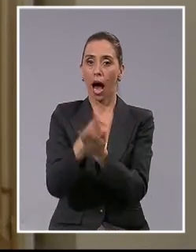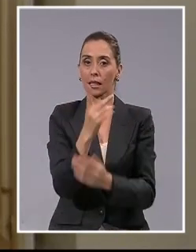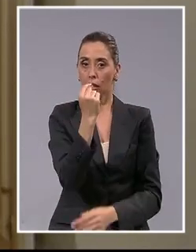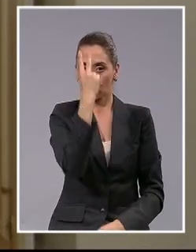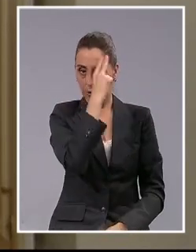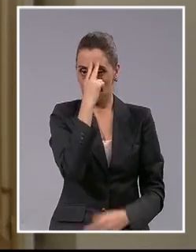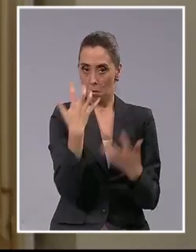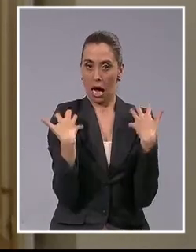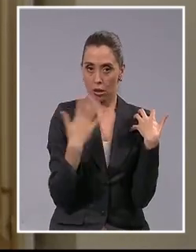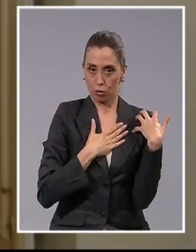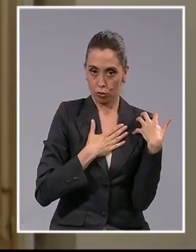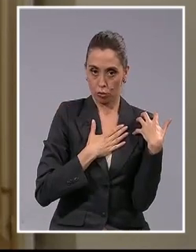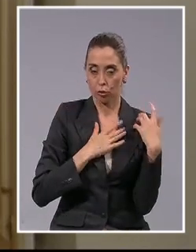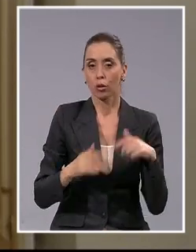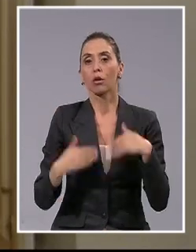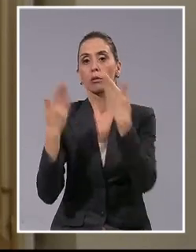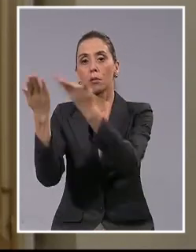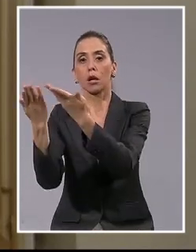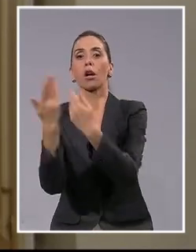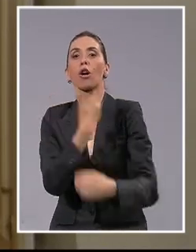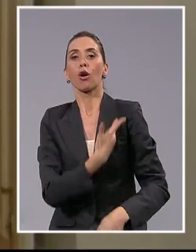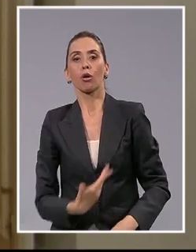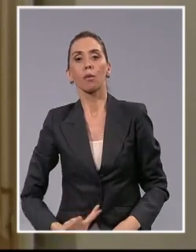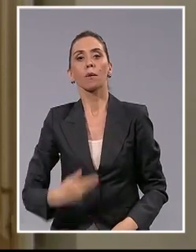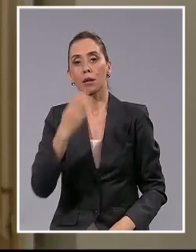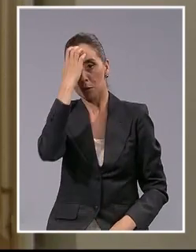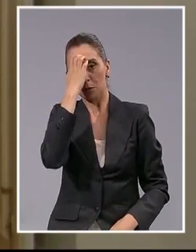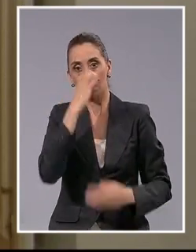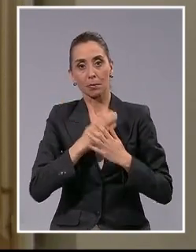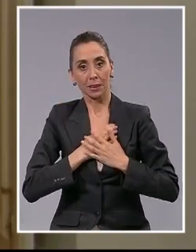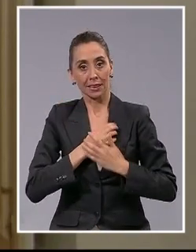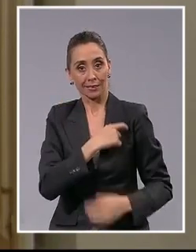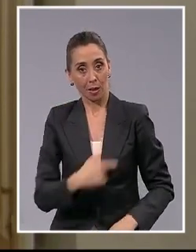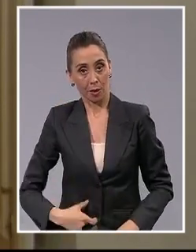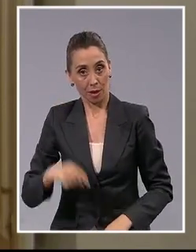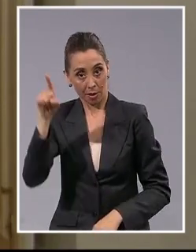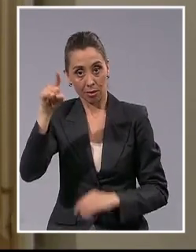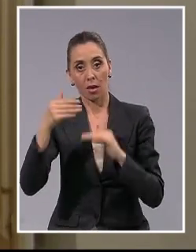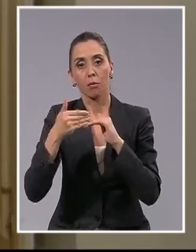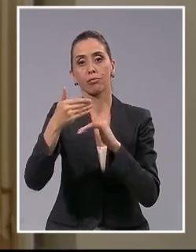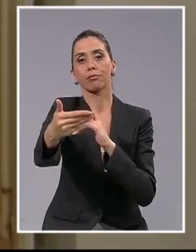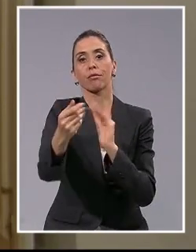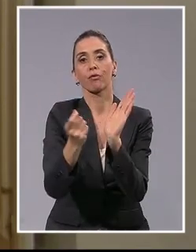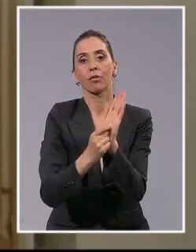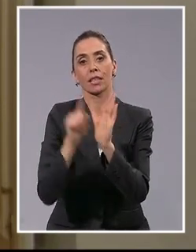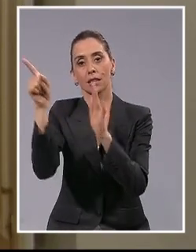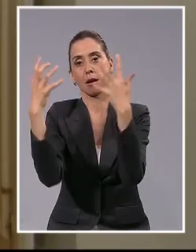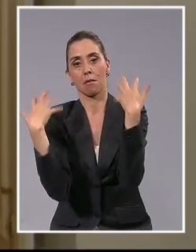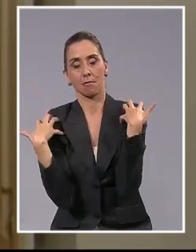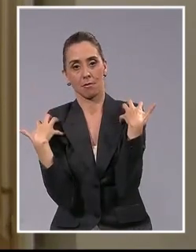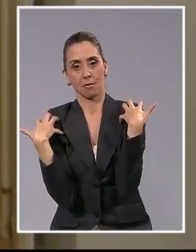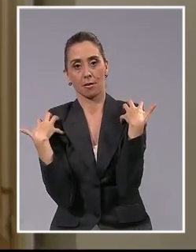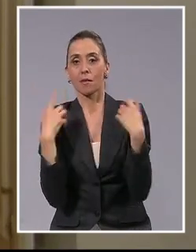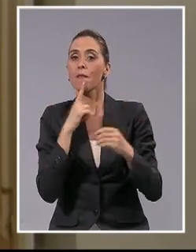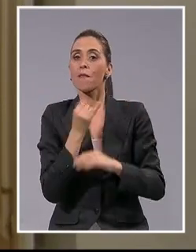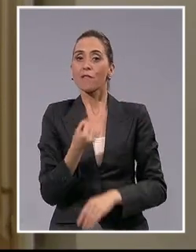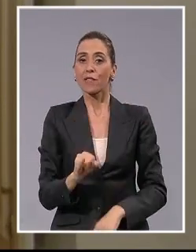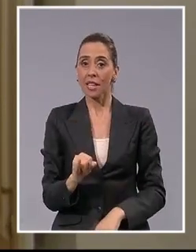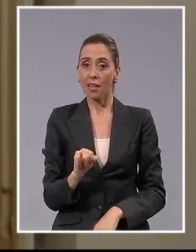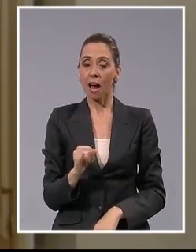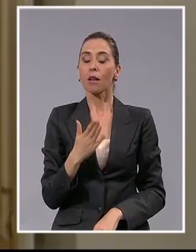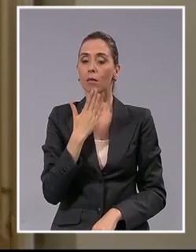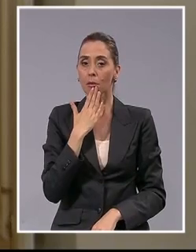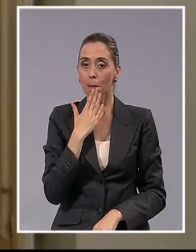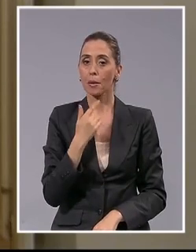marzo y del gobierno de la presidenta Bachelet a partir de esa fecha. Finalmente, también le he